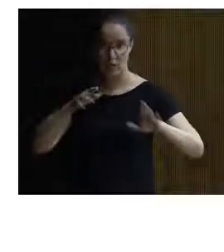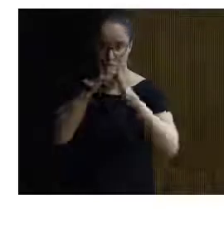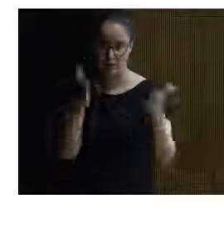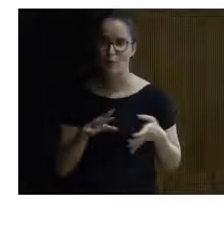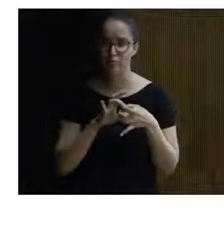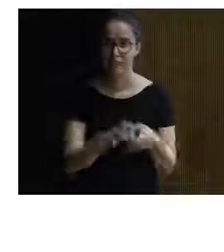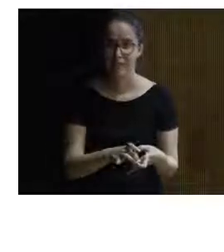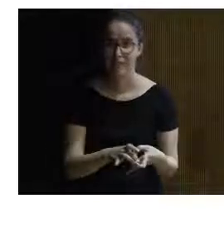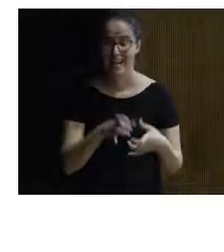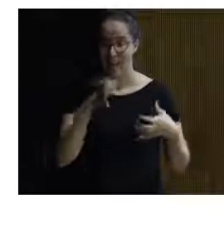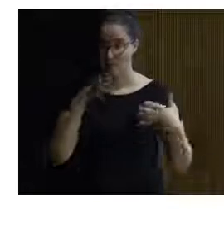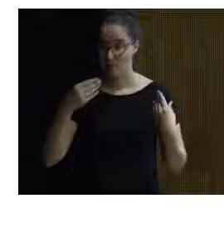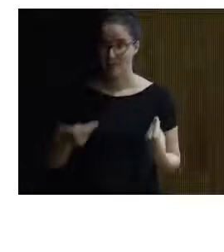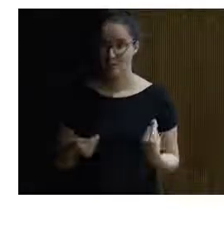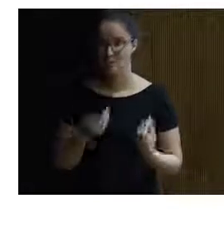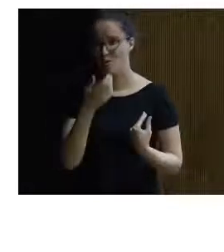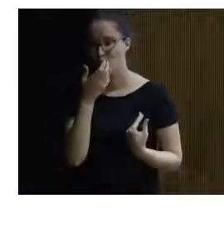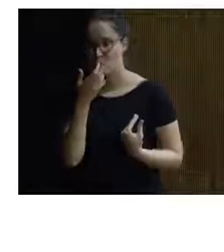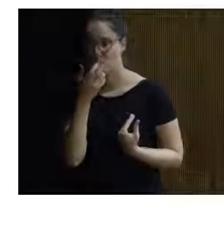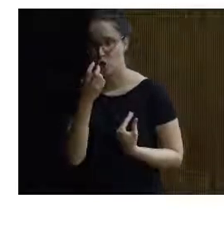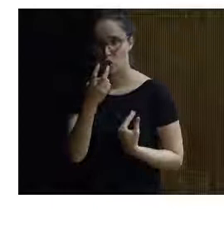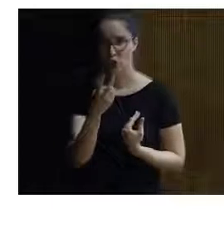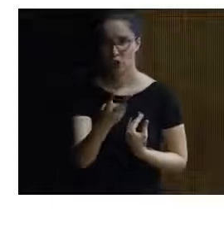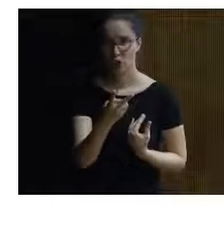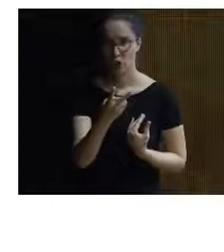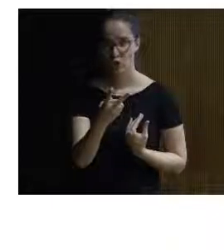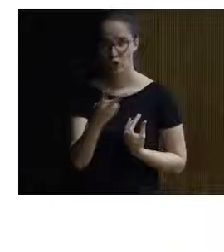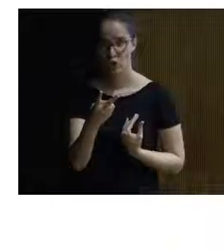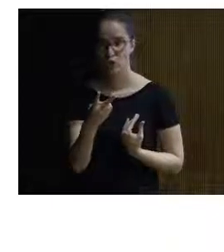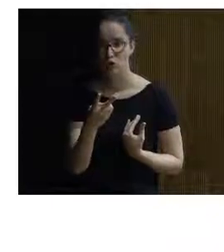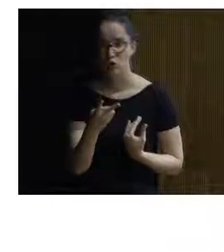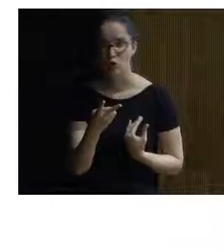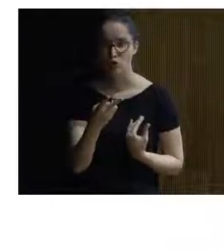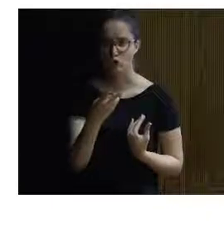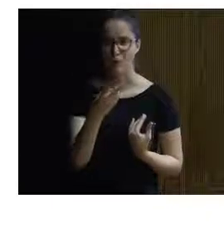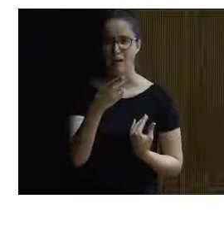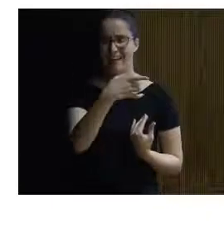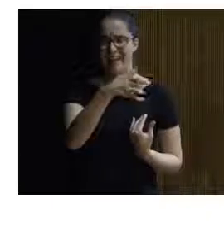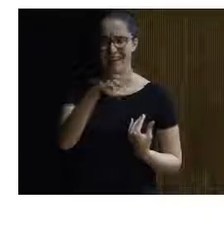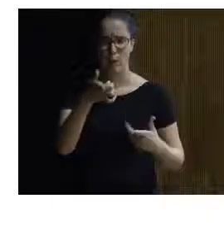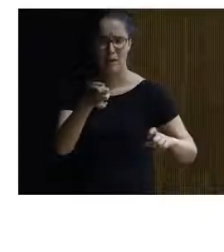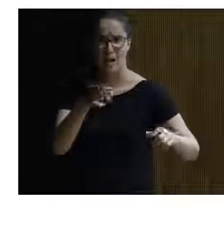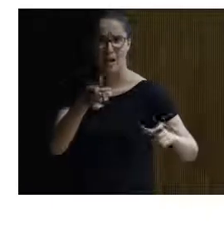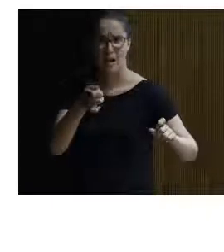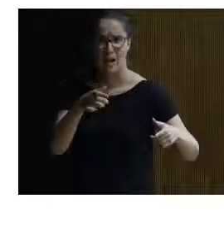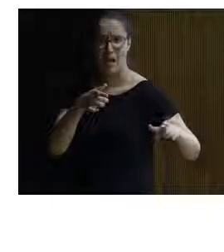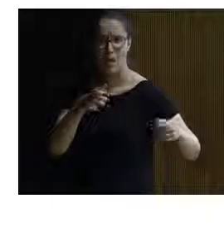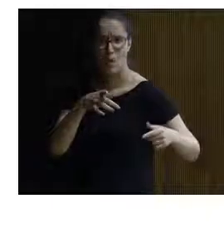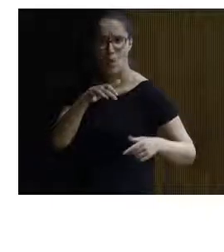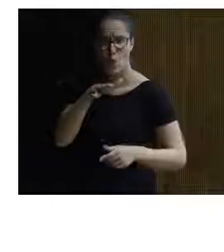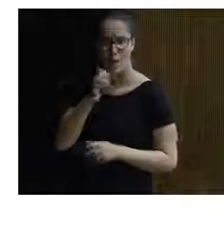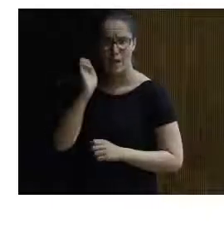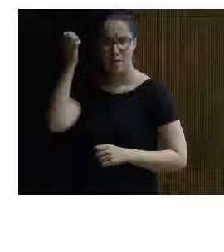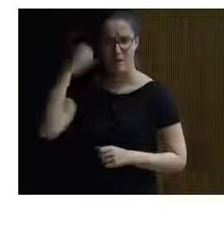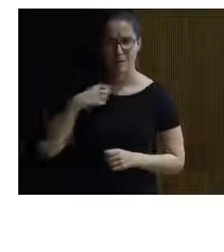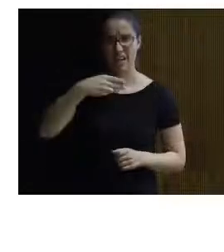y ahora mismo tenemos pues dos bóvidos de GEC que son digamos lo más parecido al uro del paleolítico también